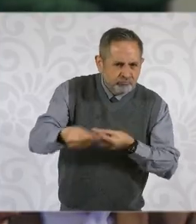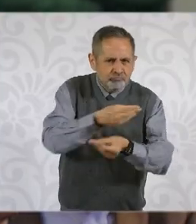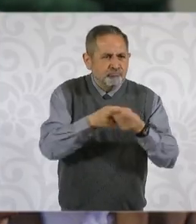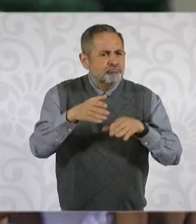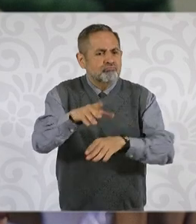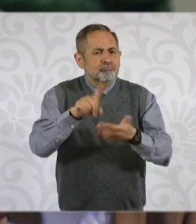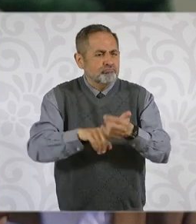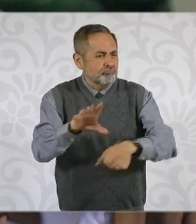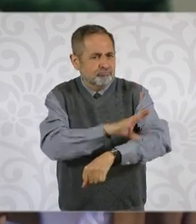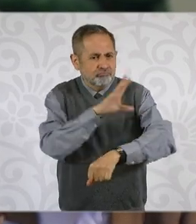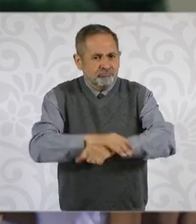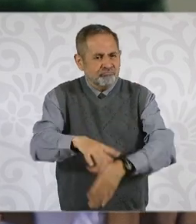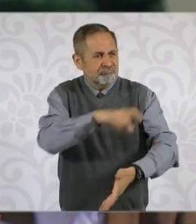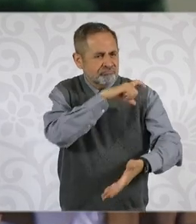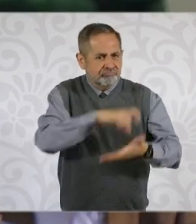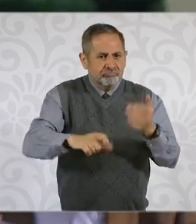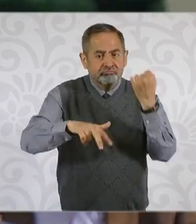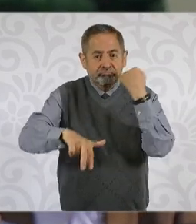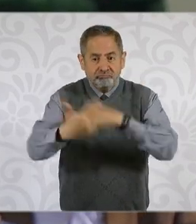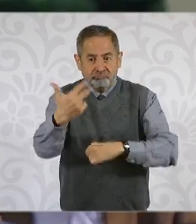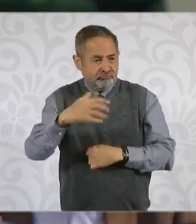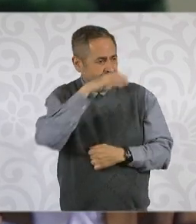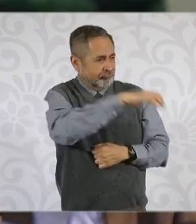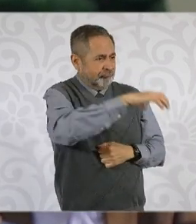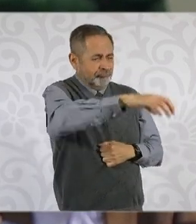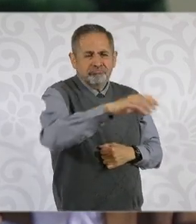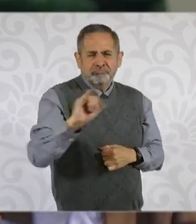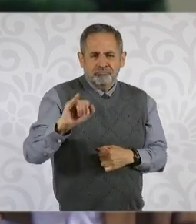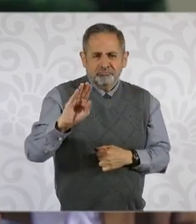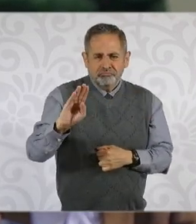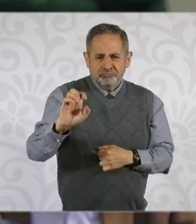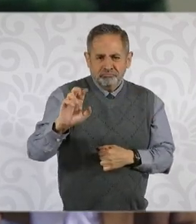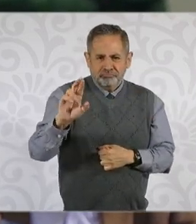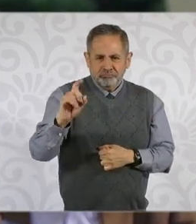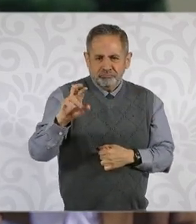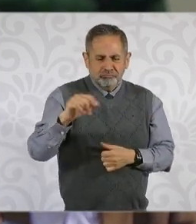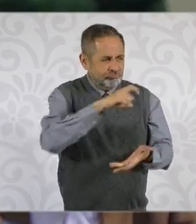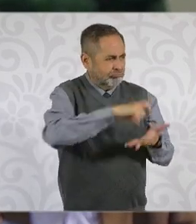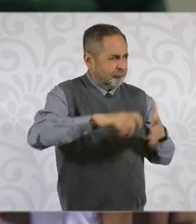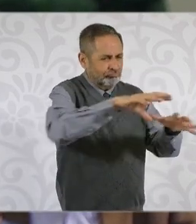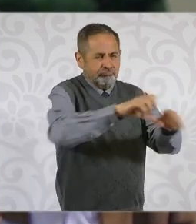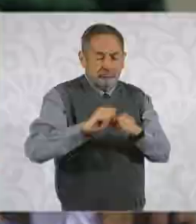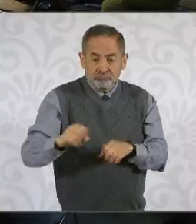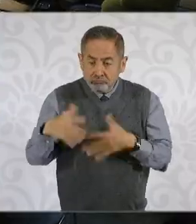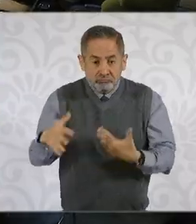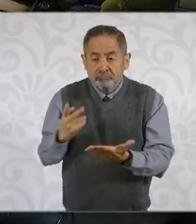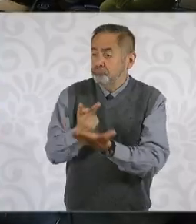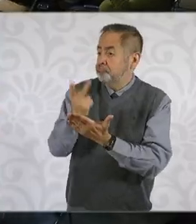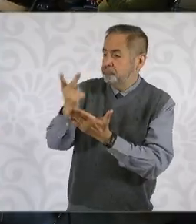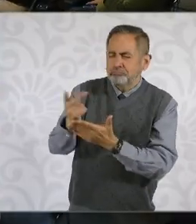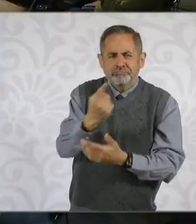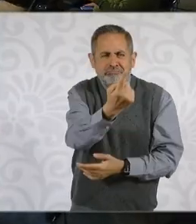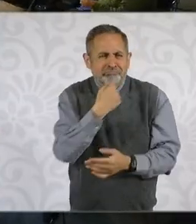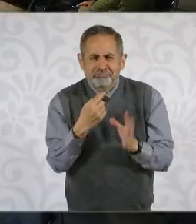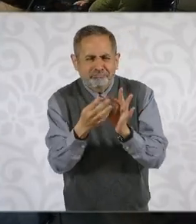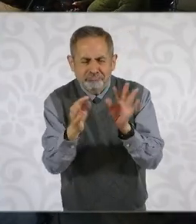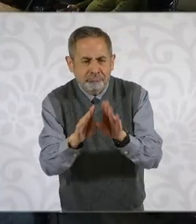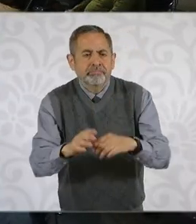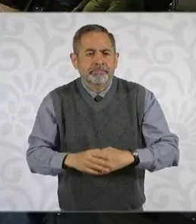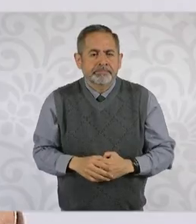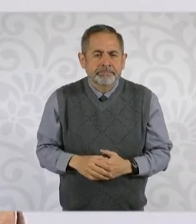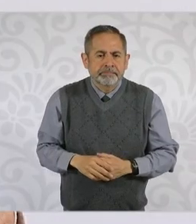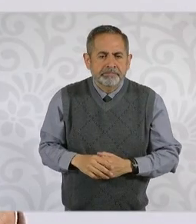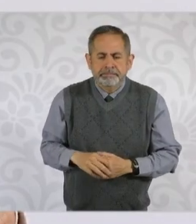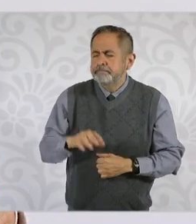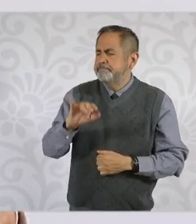energético por la adquisición de las 13 centrales de Iberdrola. Si nos podría comentar al respecto. Sí, hace algunos meses hubo un primer